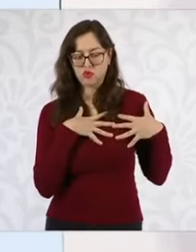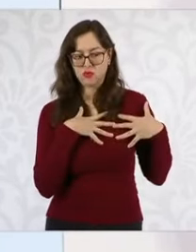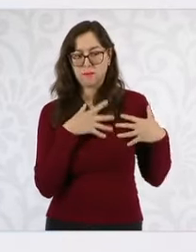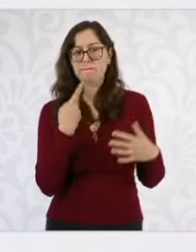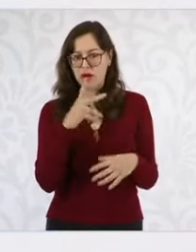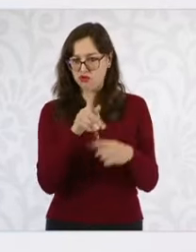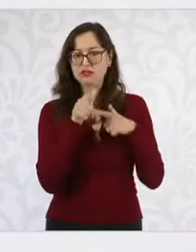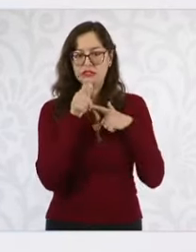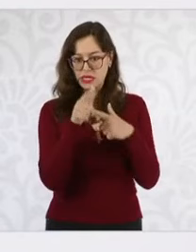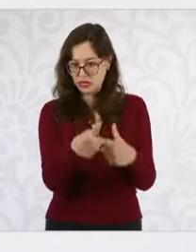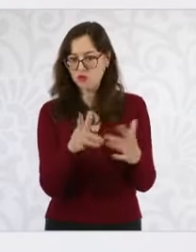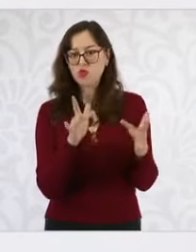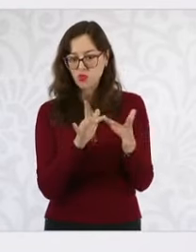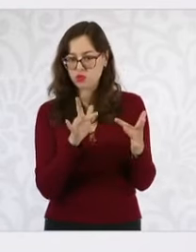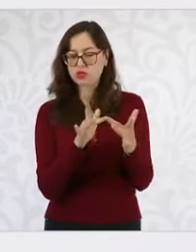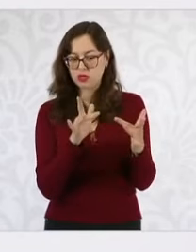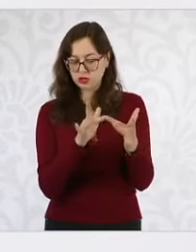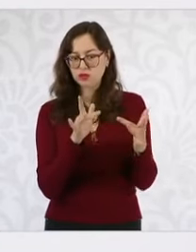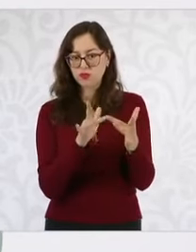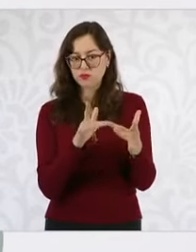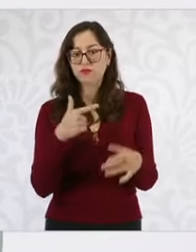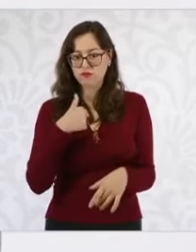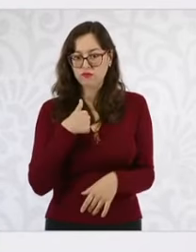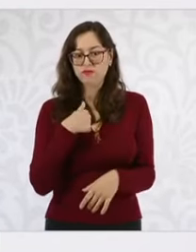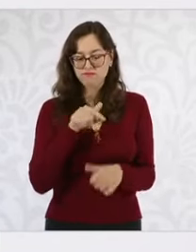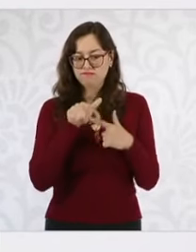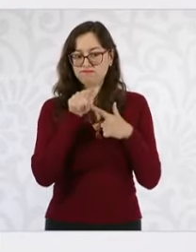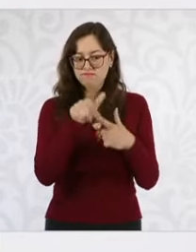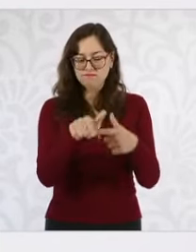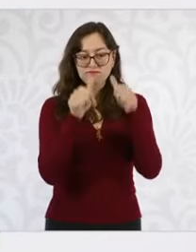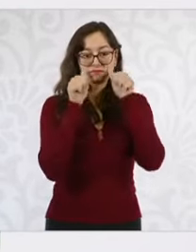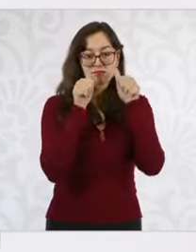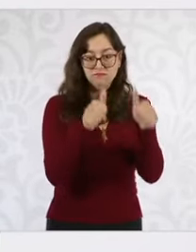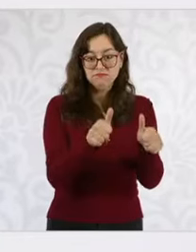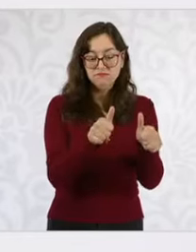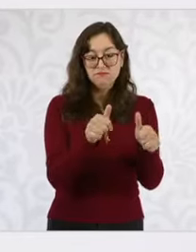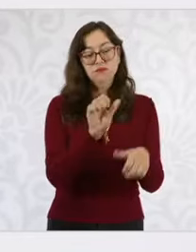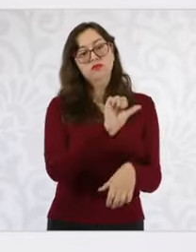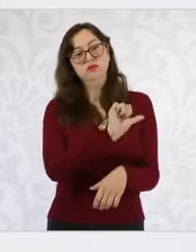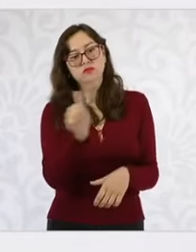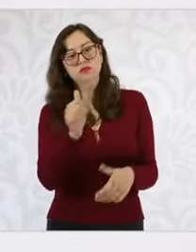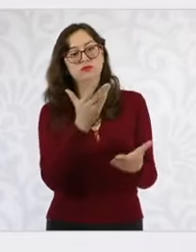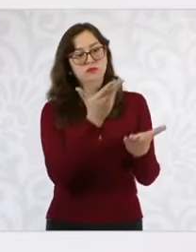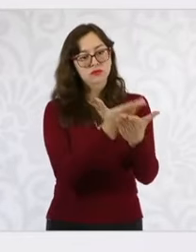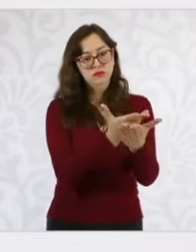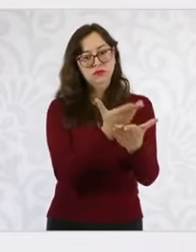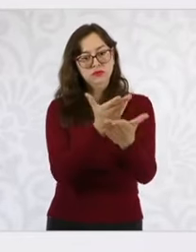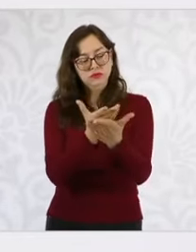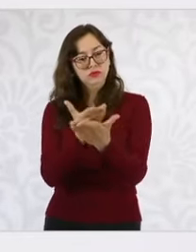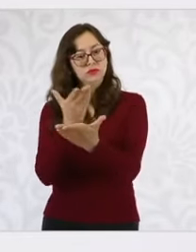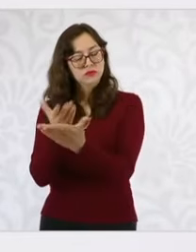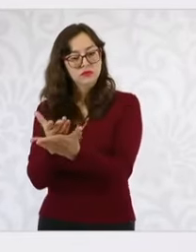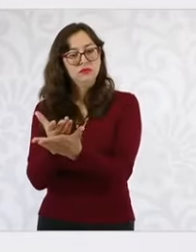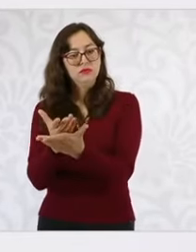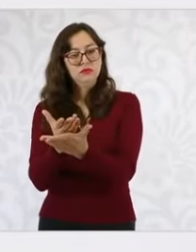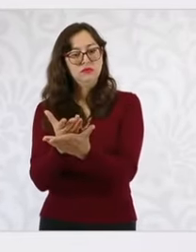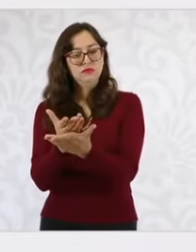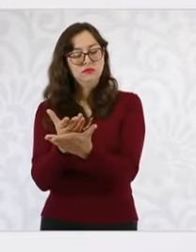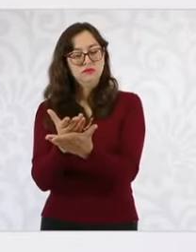seguimiento, le doy seguimiento personal a esto. Y algunas otras solicitudes que habían hecho que